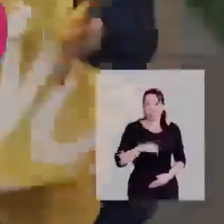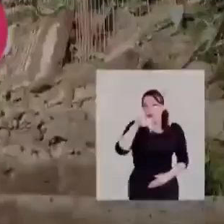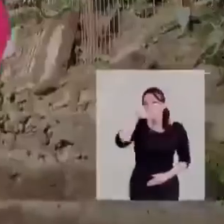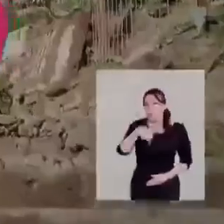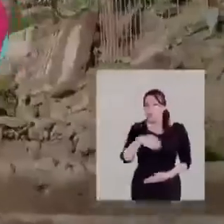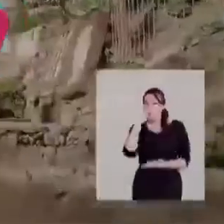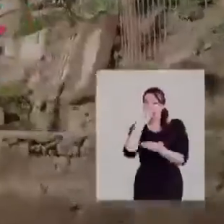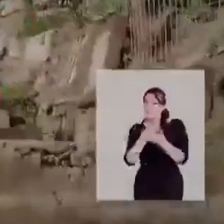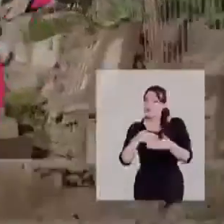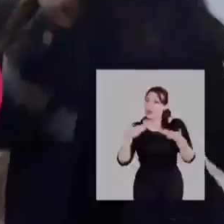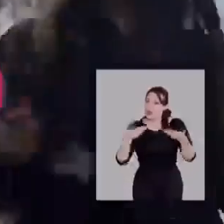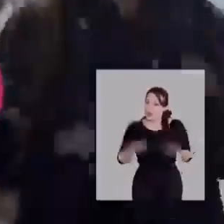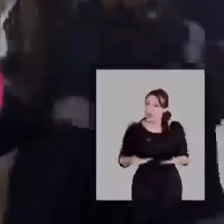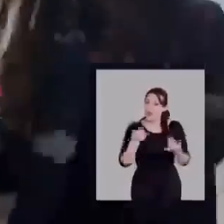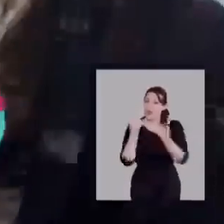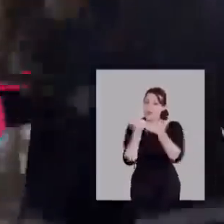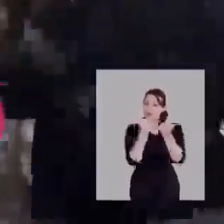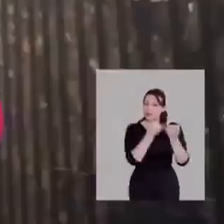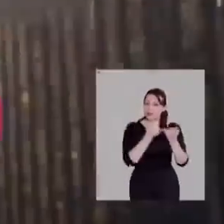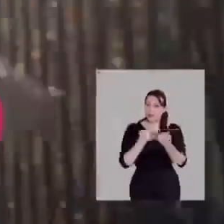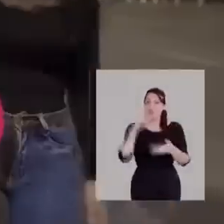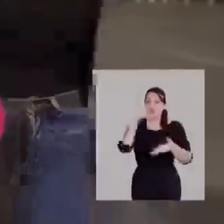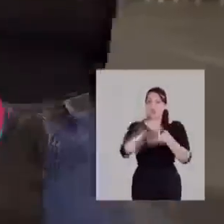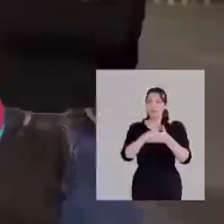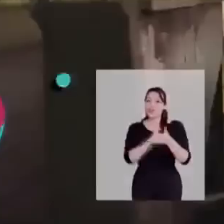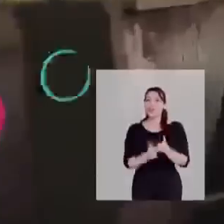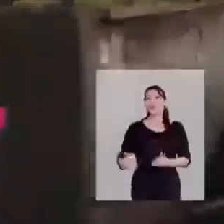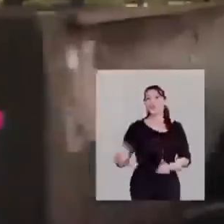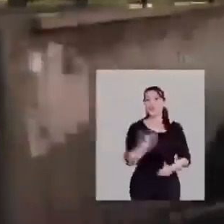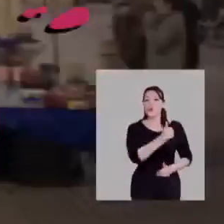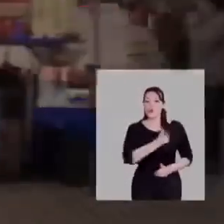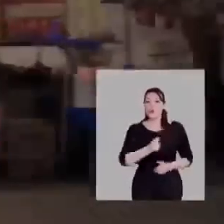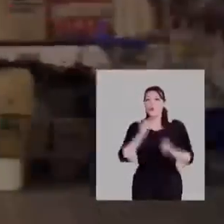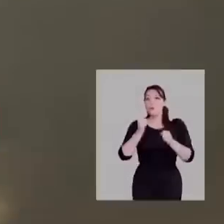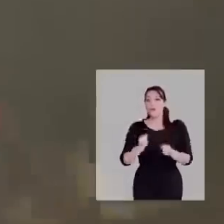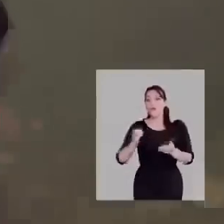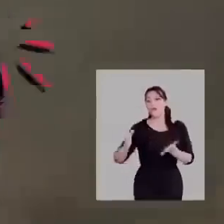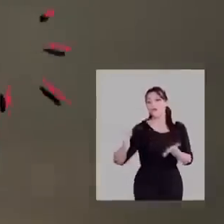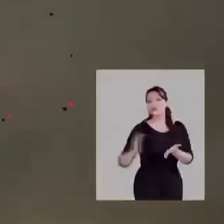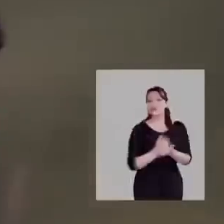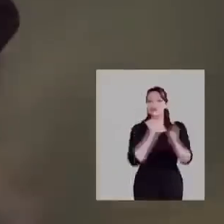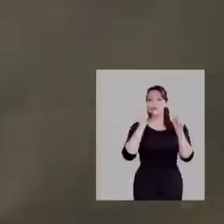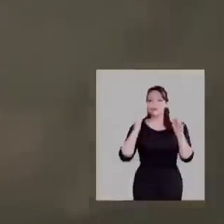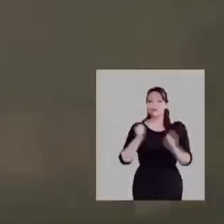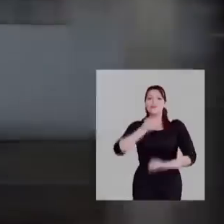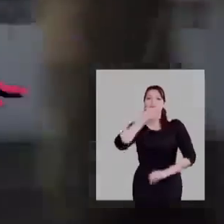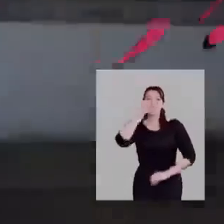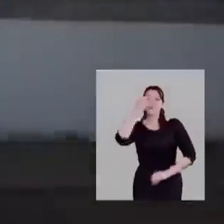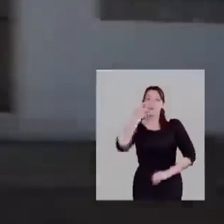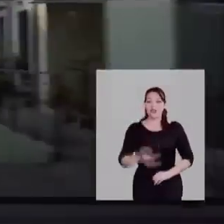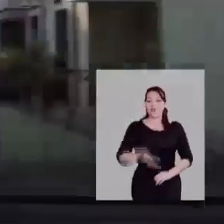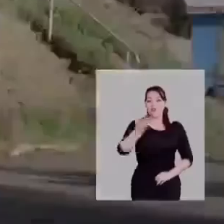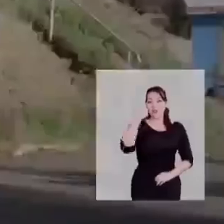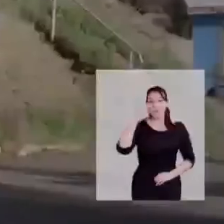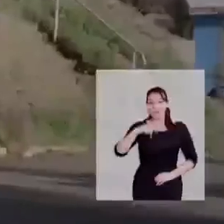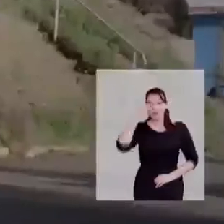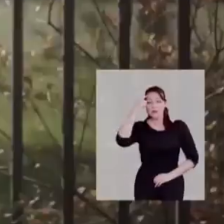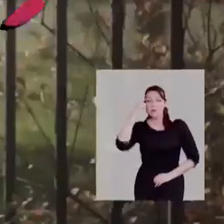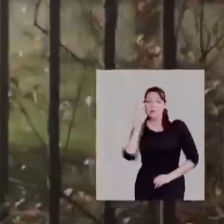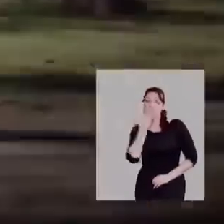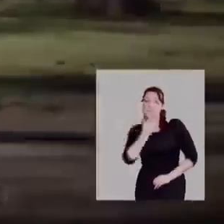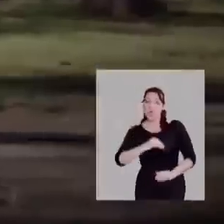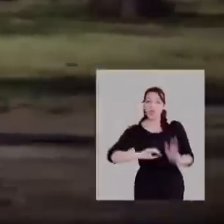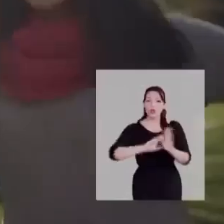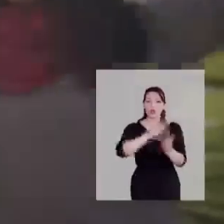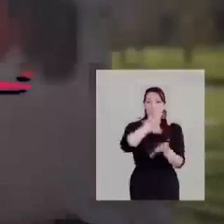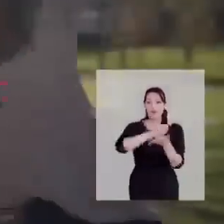Esto es decisivo, es ahora mis amigos. Si votamos todos juntos, lograremos lo que digo. Vamos sin rencor, vamos